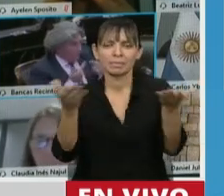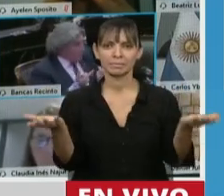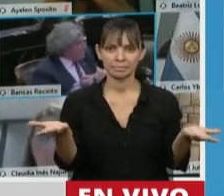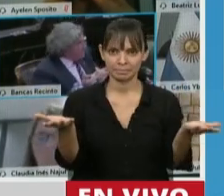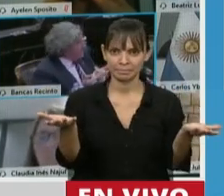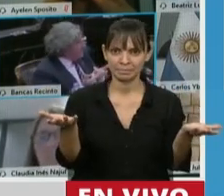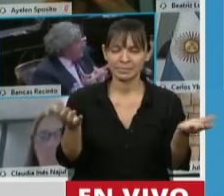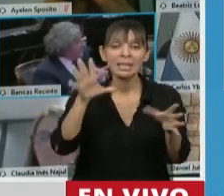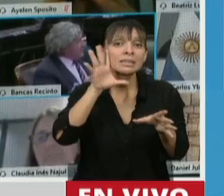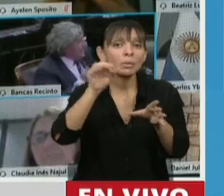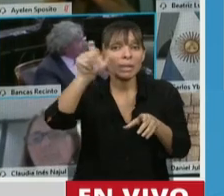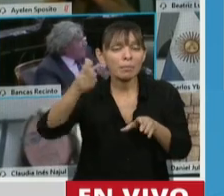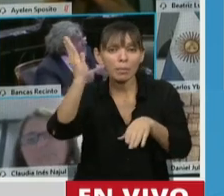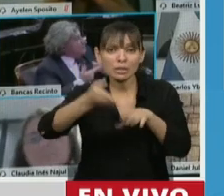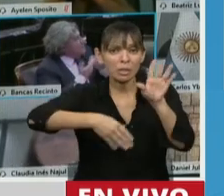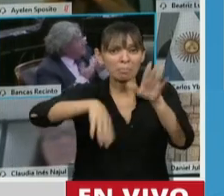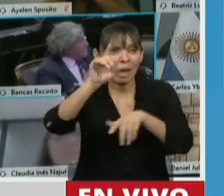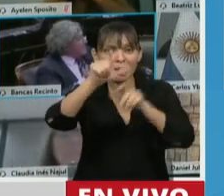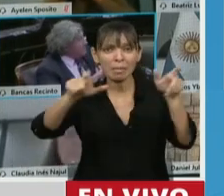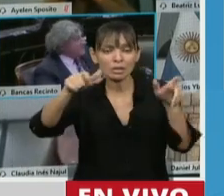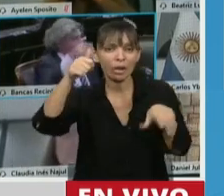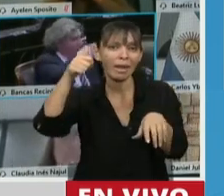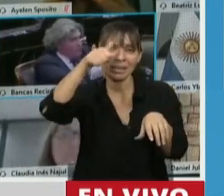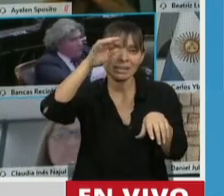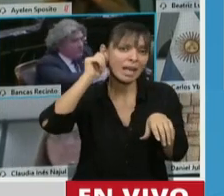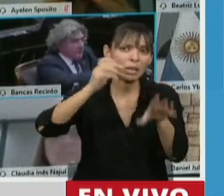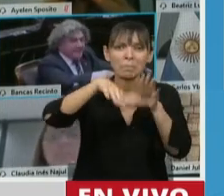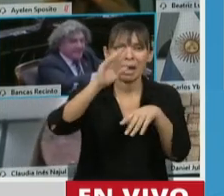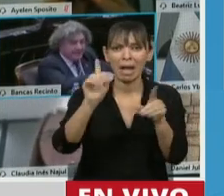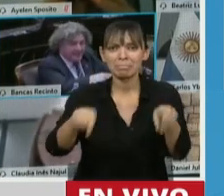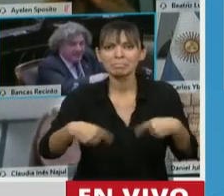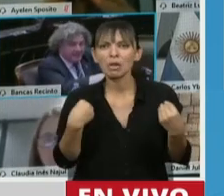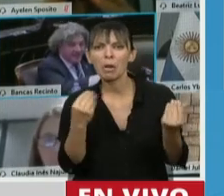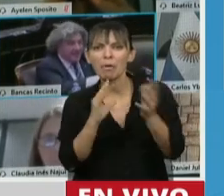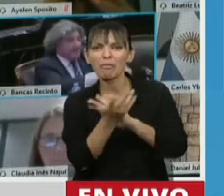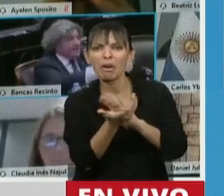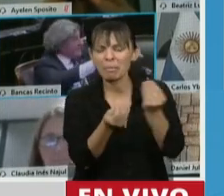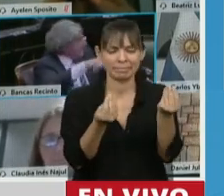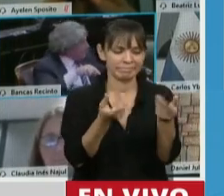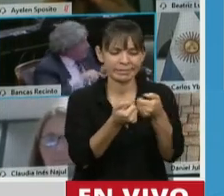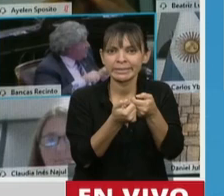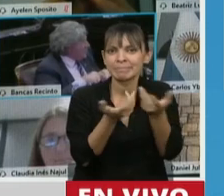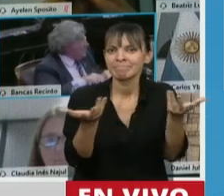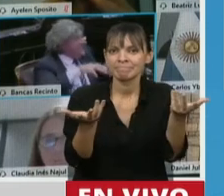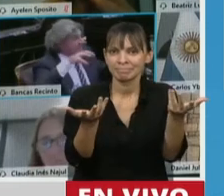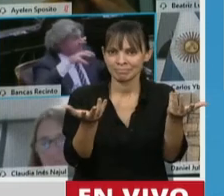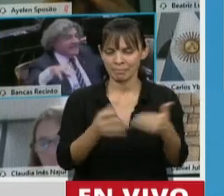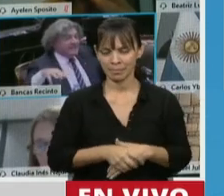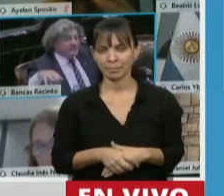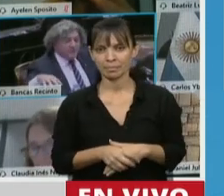más de un 50% aún en esta capital federal, en el Gran Buenos Aires y en las grandes ciudades de la Argentina.